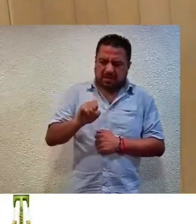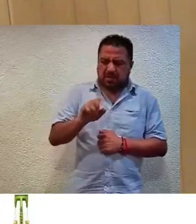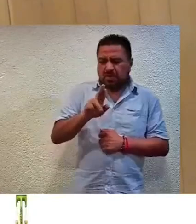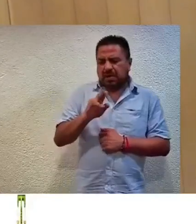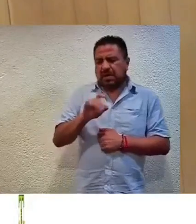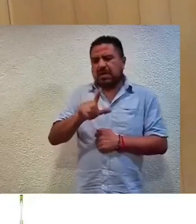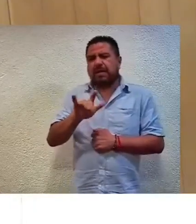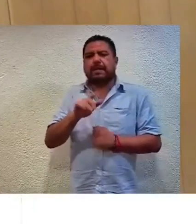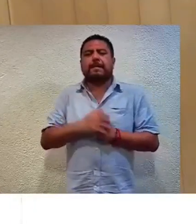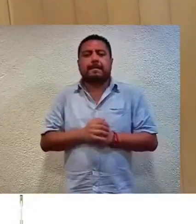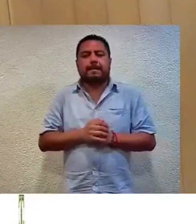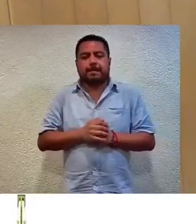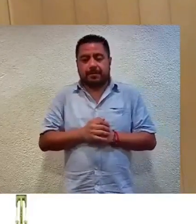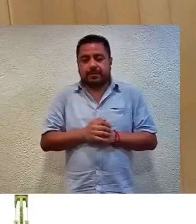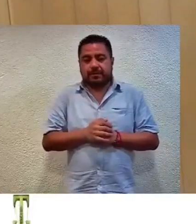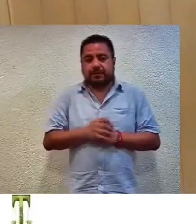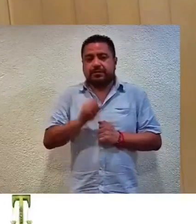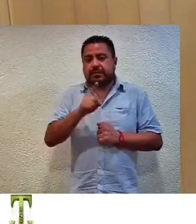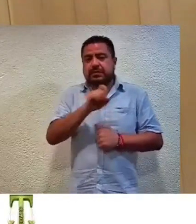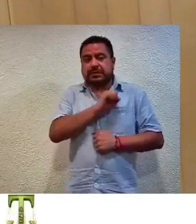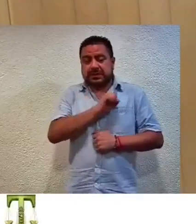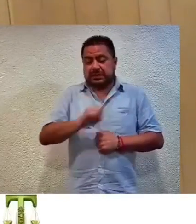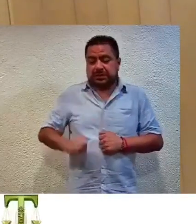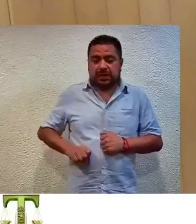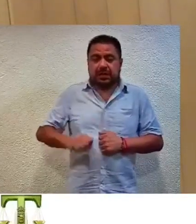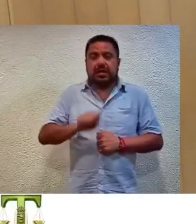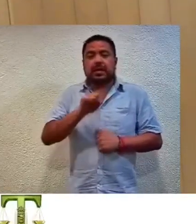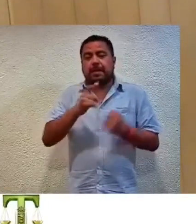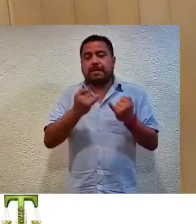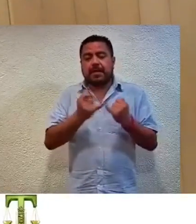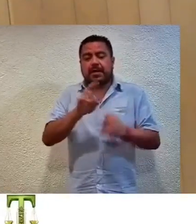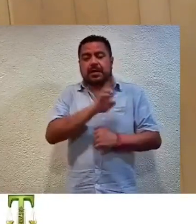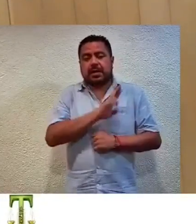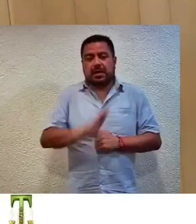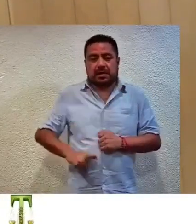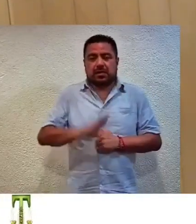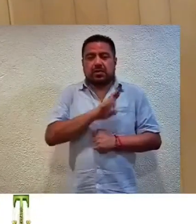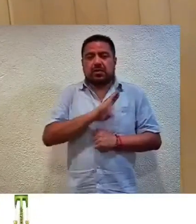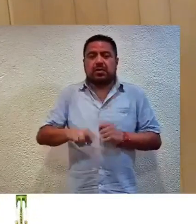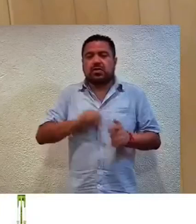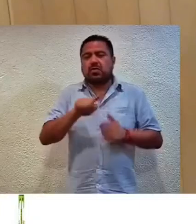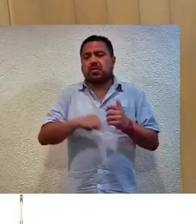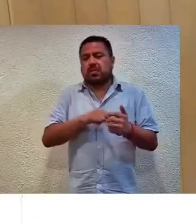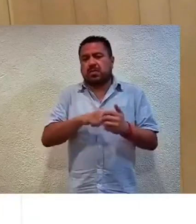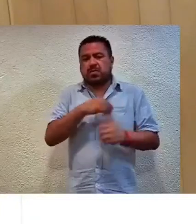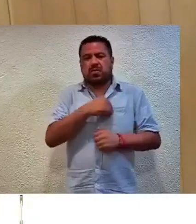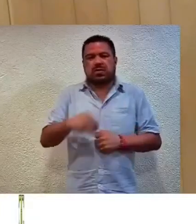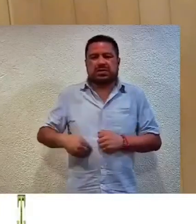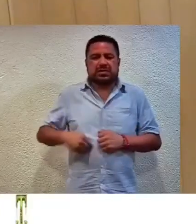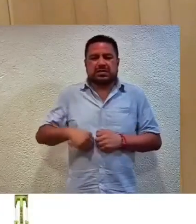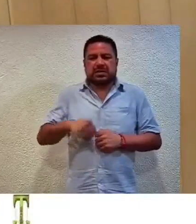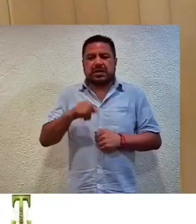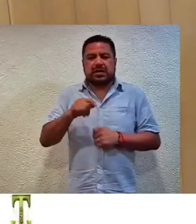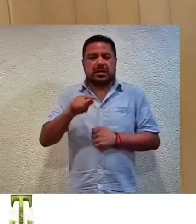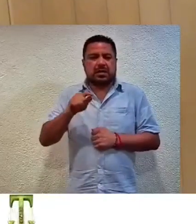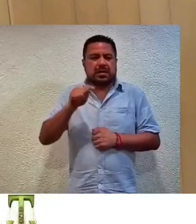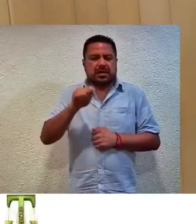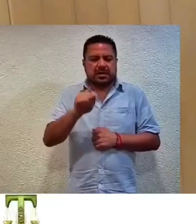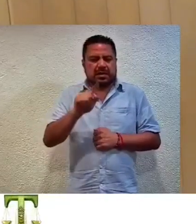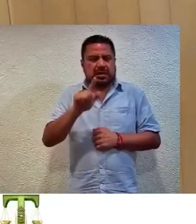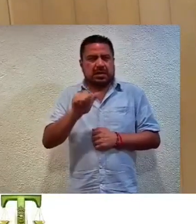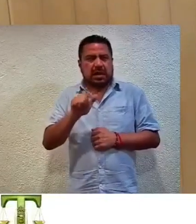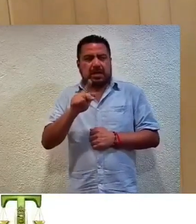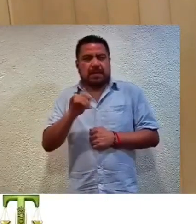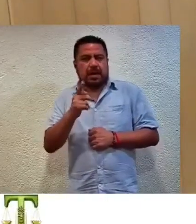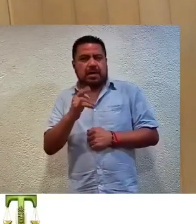Rodríguez. En su orden, síndica procuradora y regidoras del Ayuntamiento Municipal Constitucional de Tlacuapa, Guerrero, del